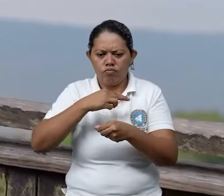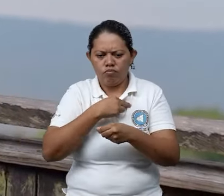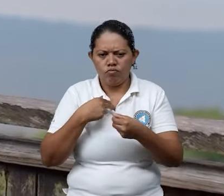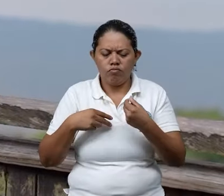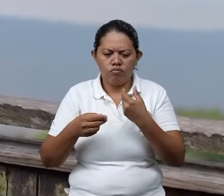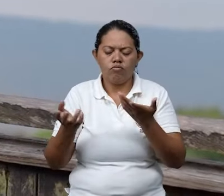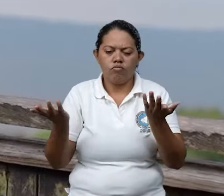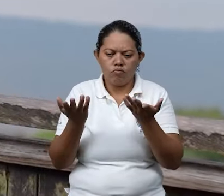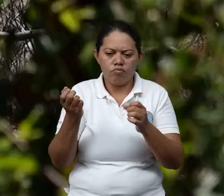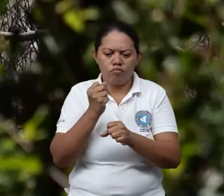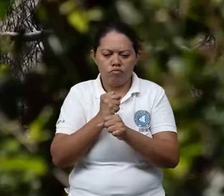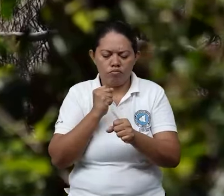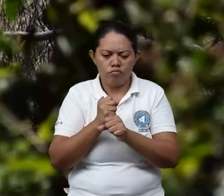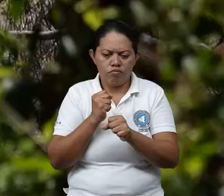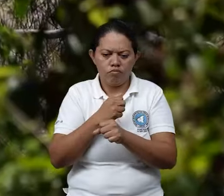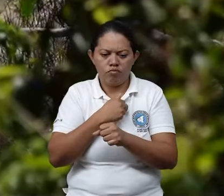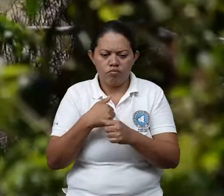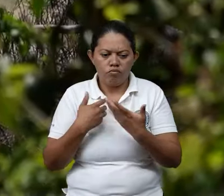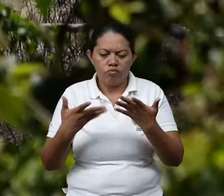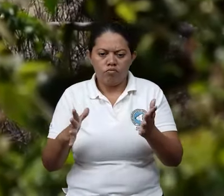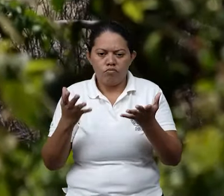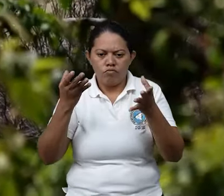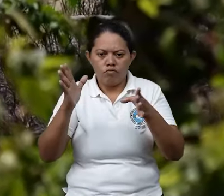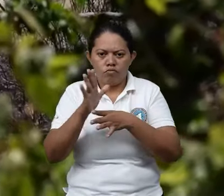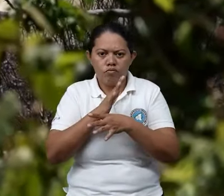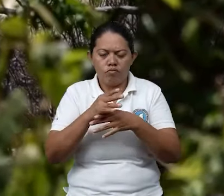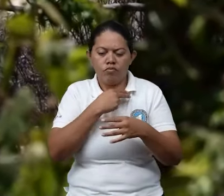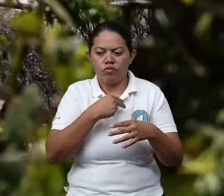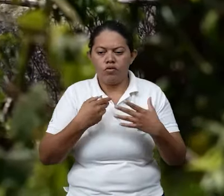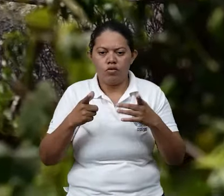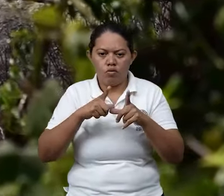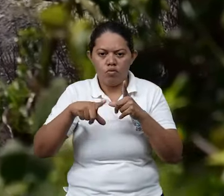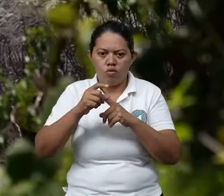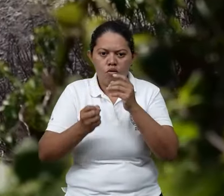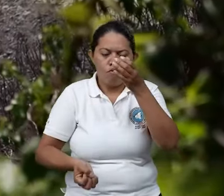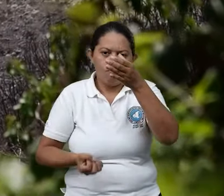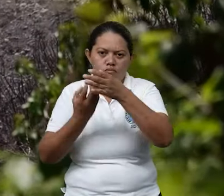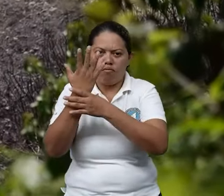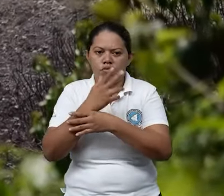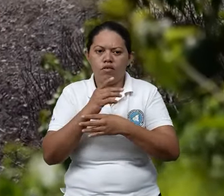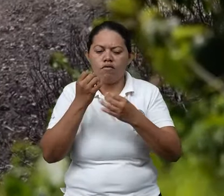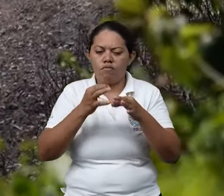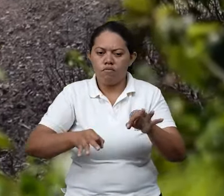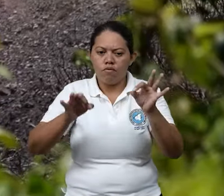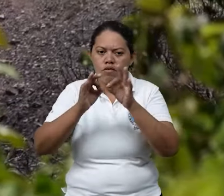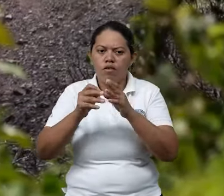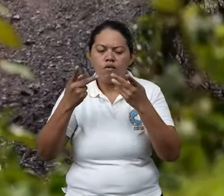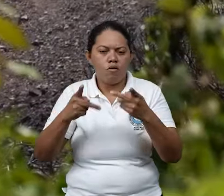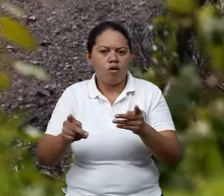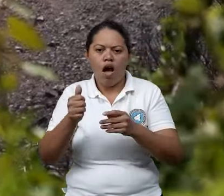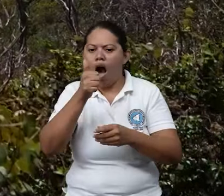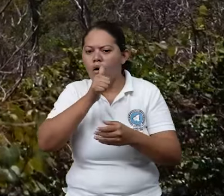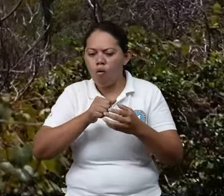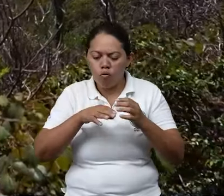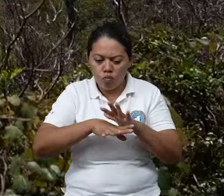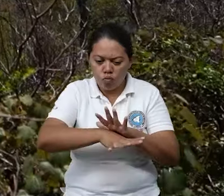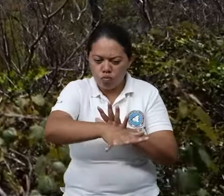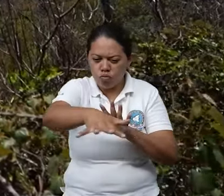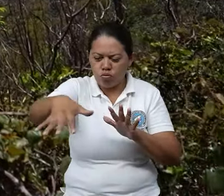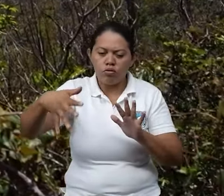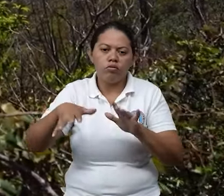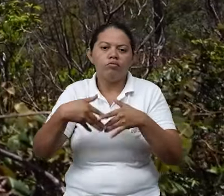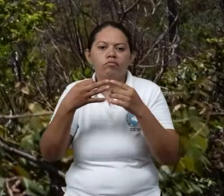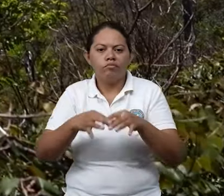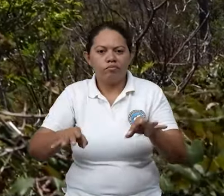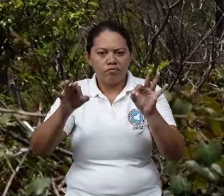protocolos de actuación, ya que ante una eventualidad volcánica o alguna afectación, ya sea por inundación o movimientos en